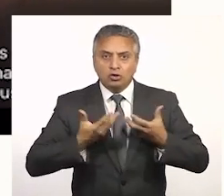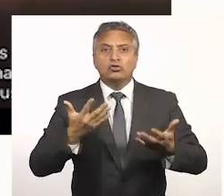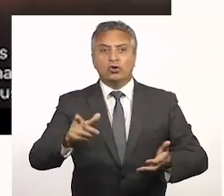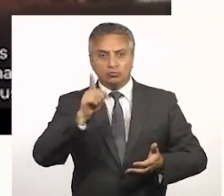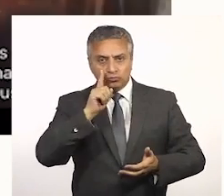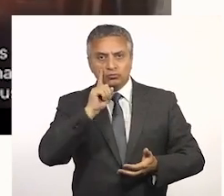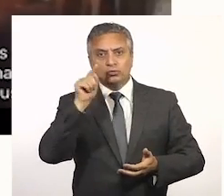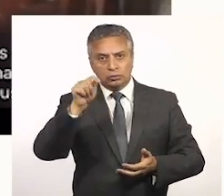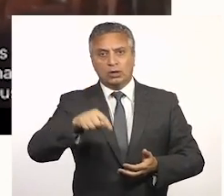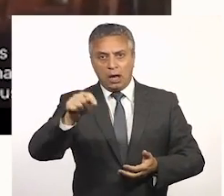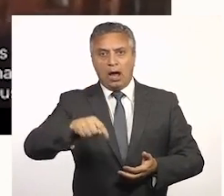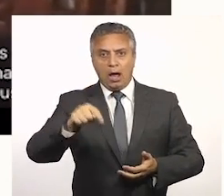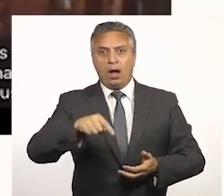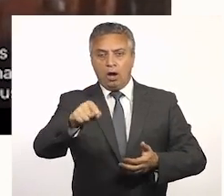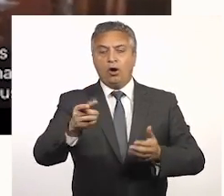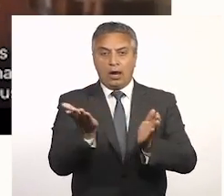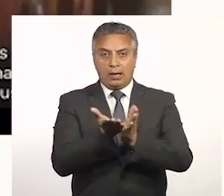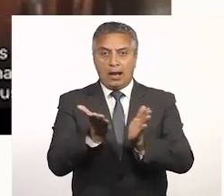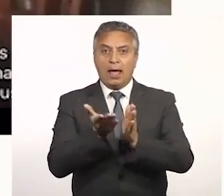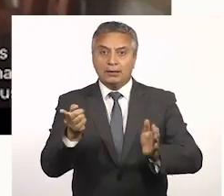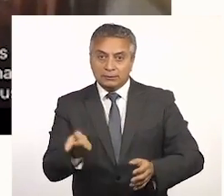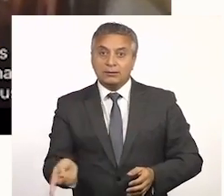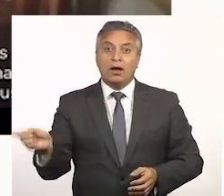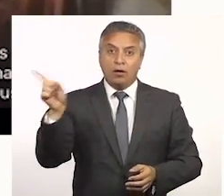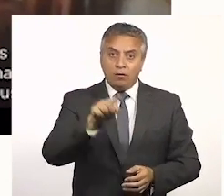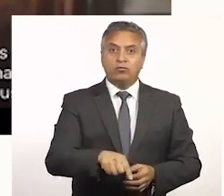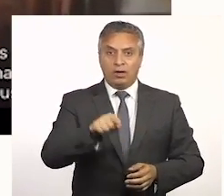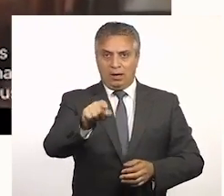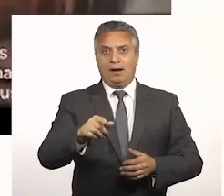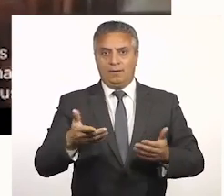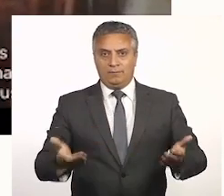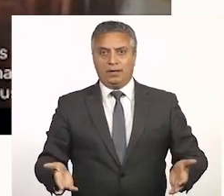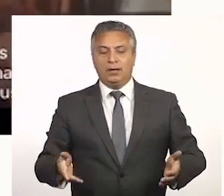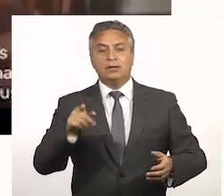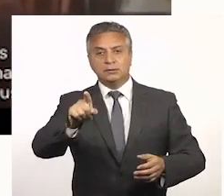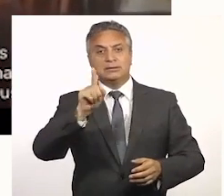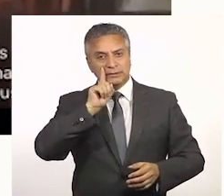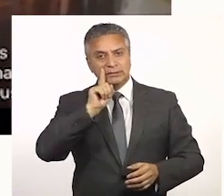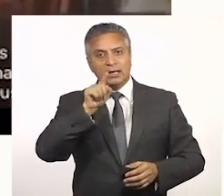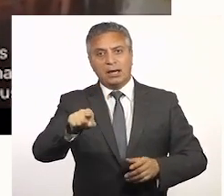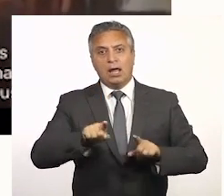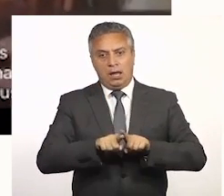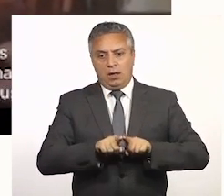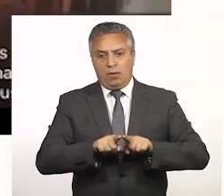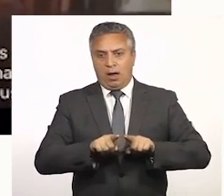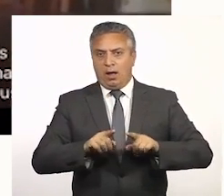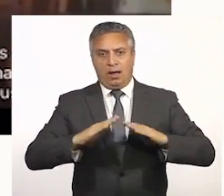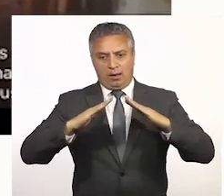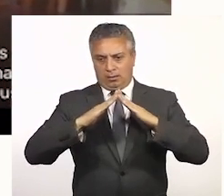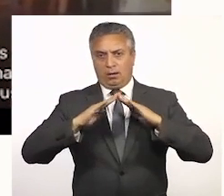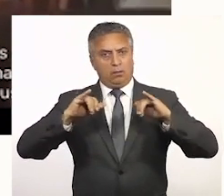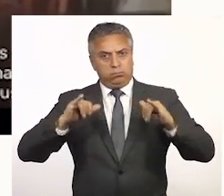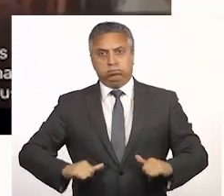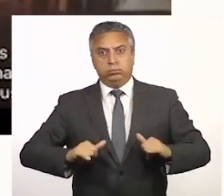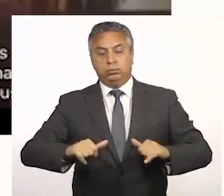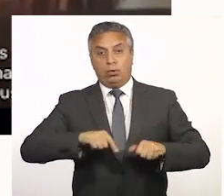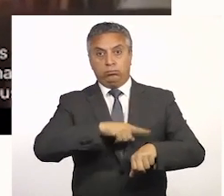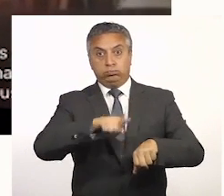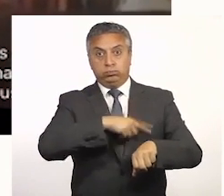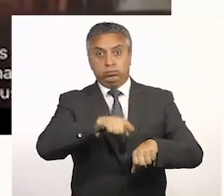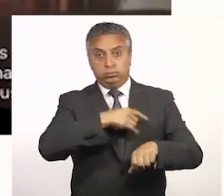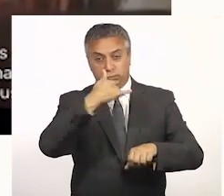emociones que van a estar presentes cuando los chicos vuelvan a clases, va a ser la carga emocional de haber tenido que sufrir un